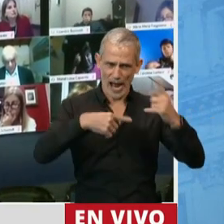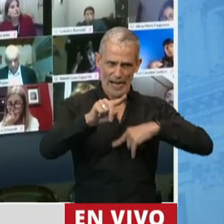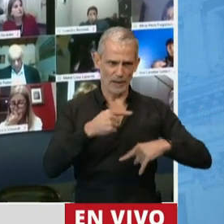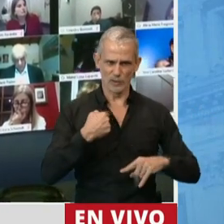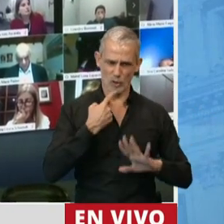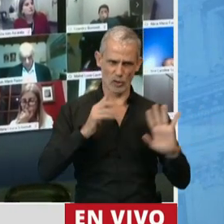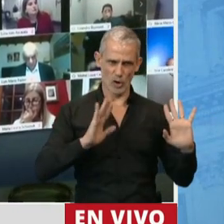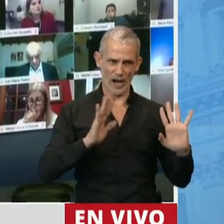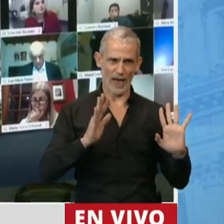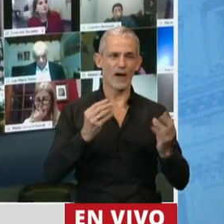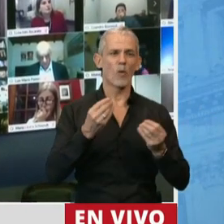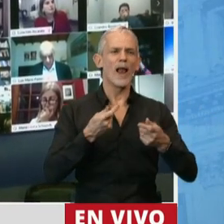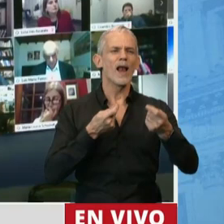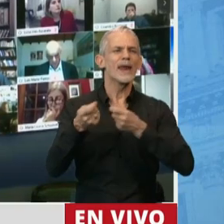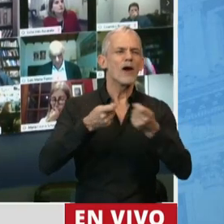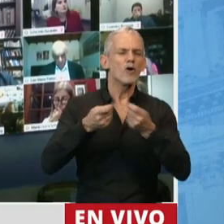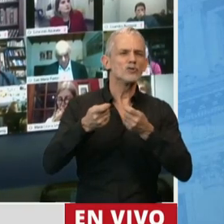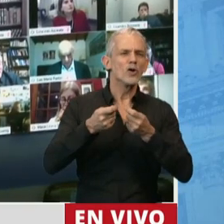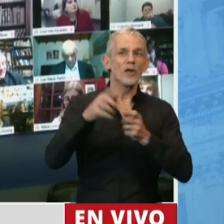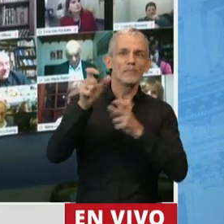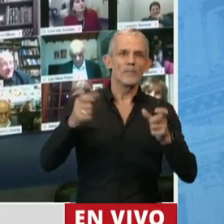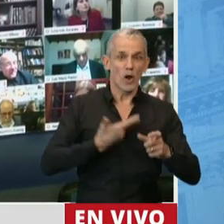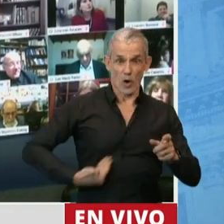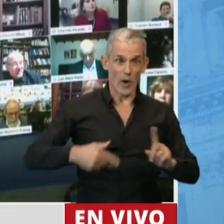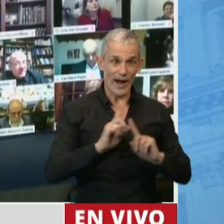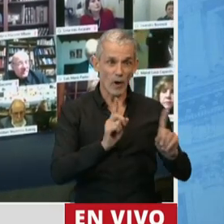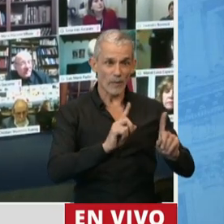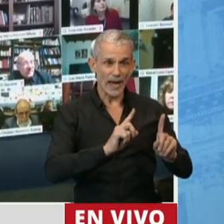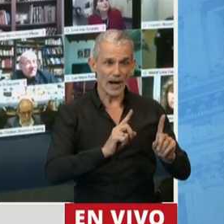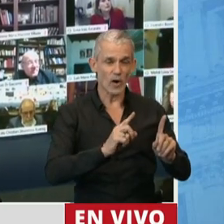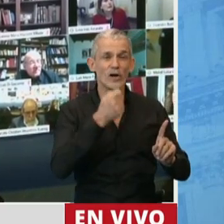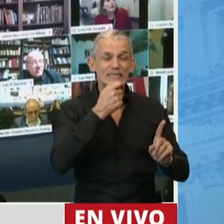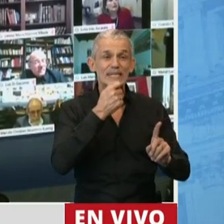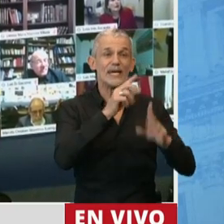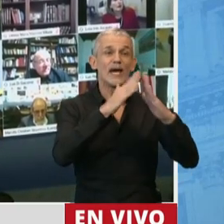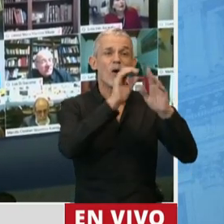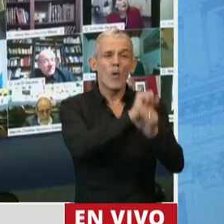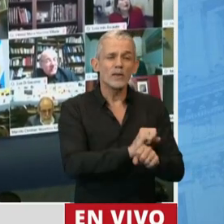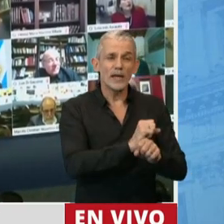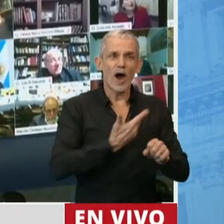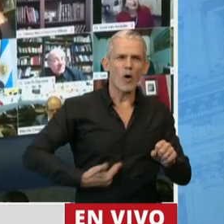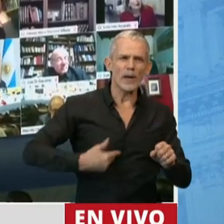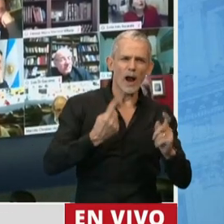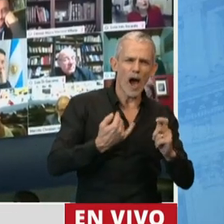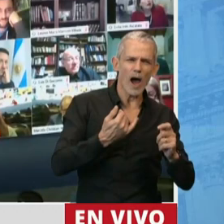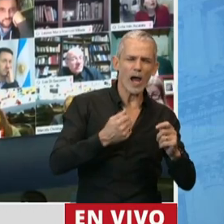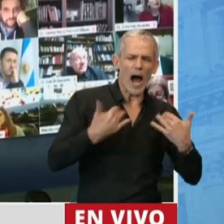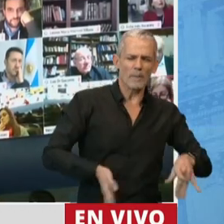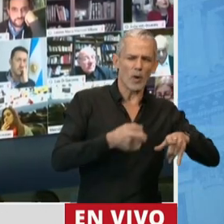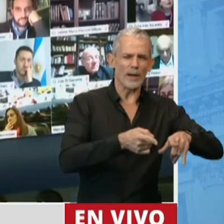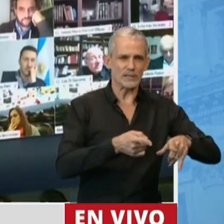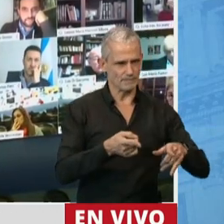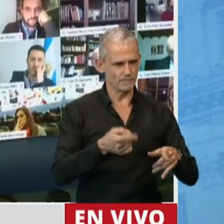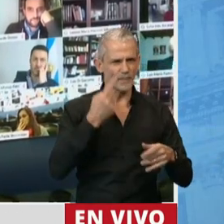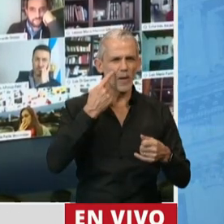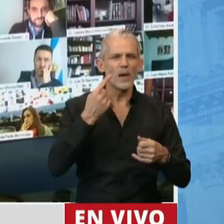de esa frase cuál sería el negocio de quien no es gobierno si la cuarentena no es para el gobierno entonces creo que miremos